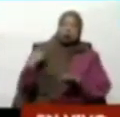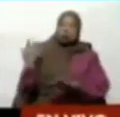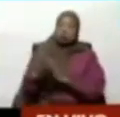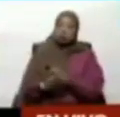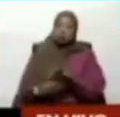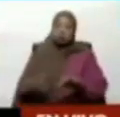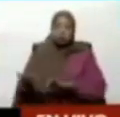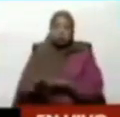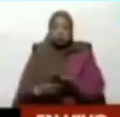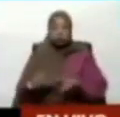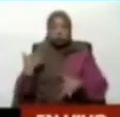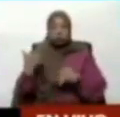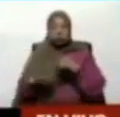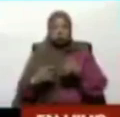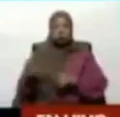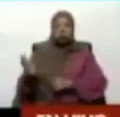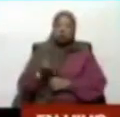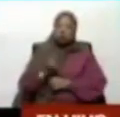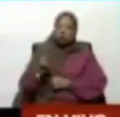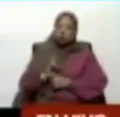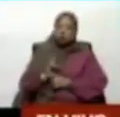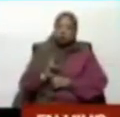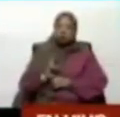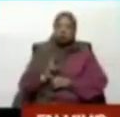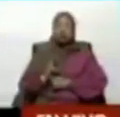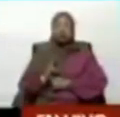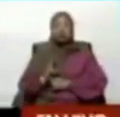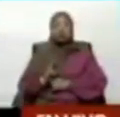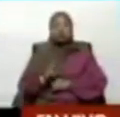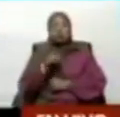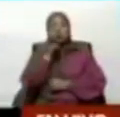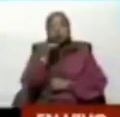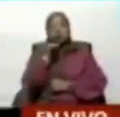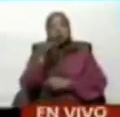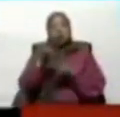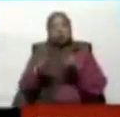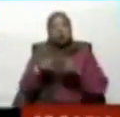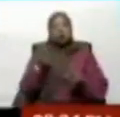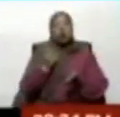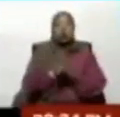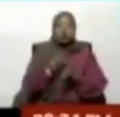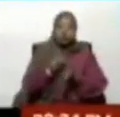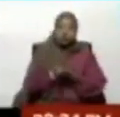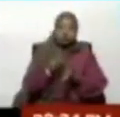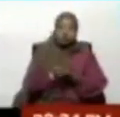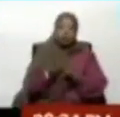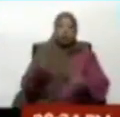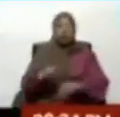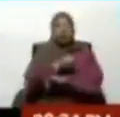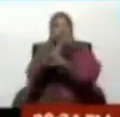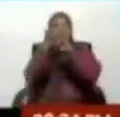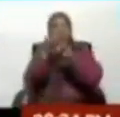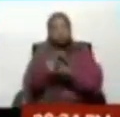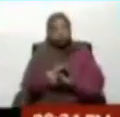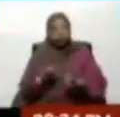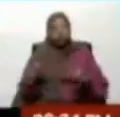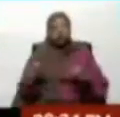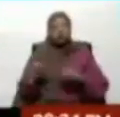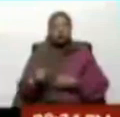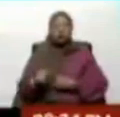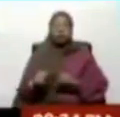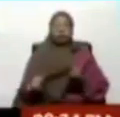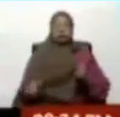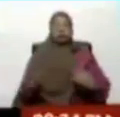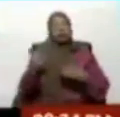un evento en el país que dañe el clima de paz, tranquilidad y felicidad que